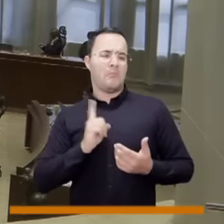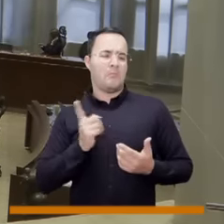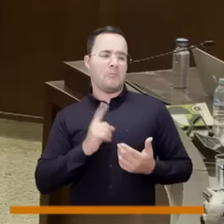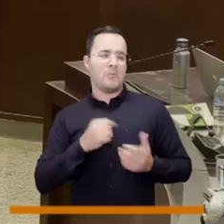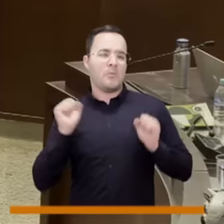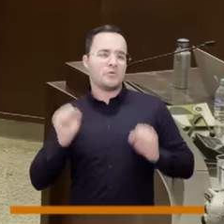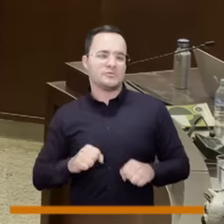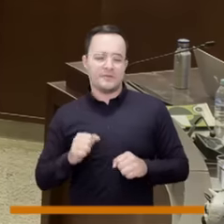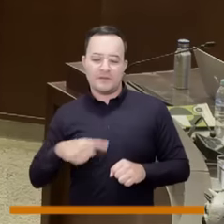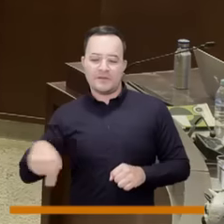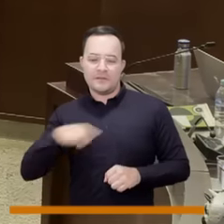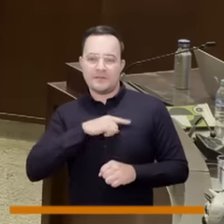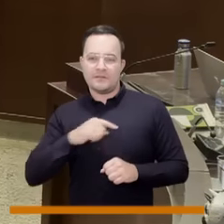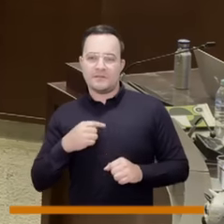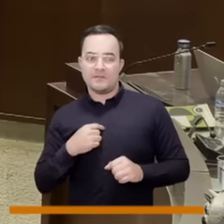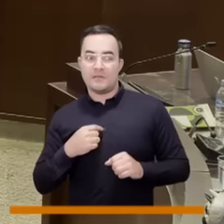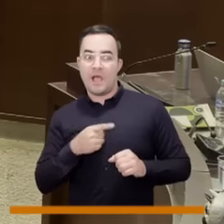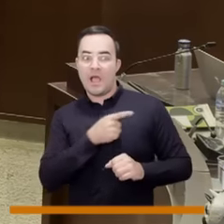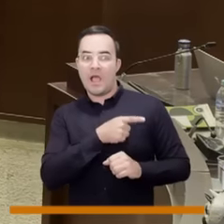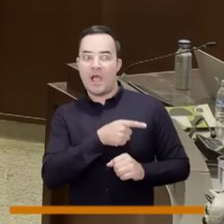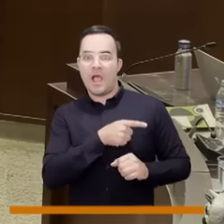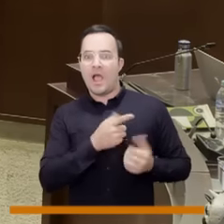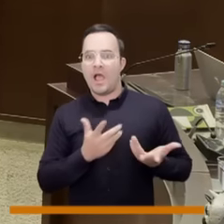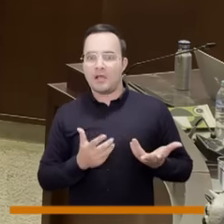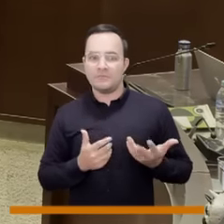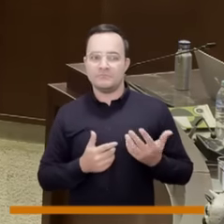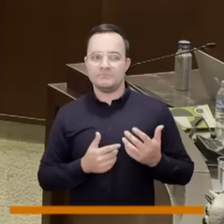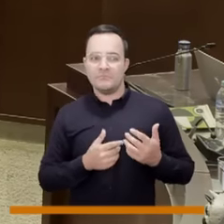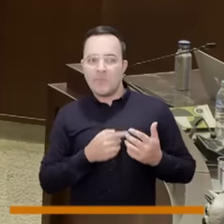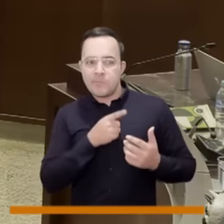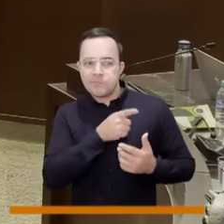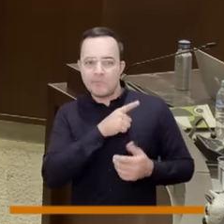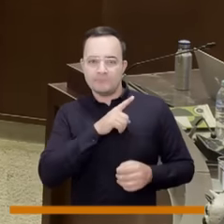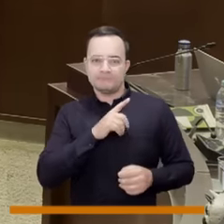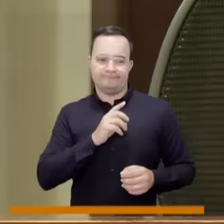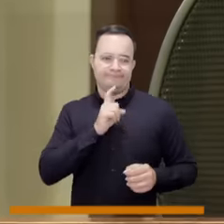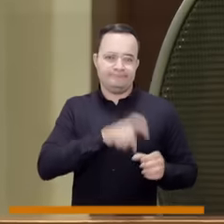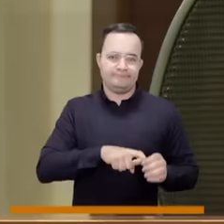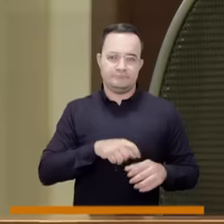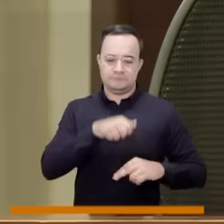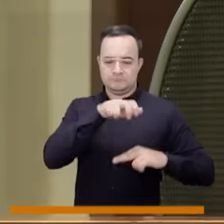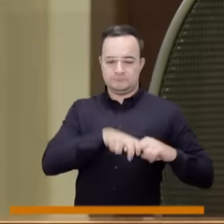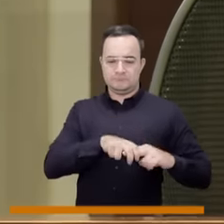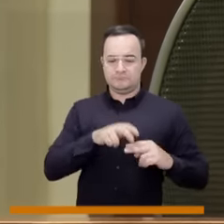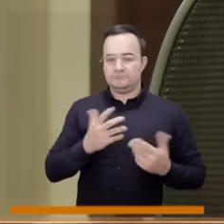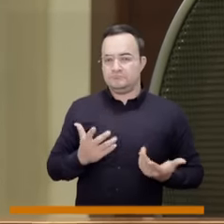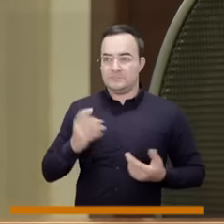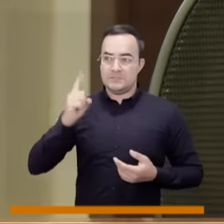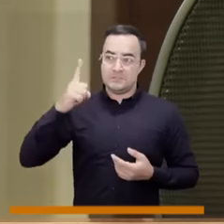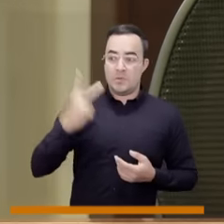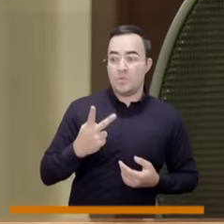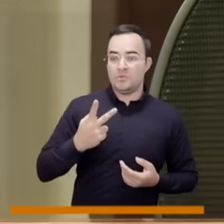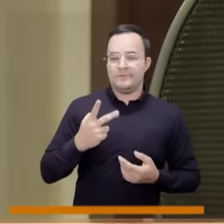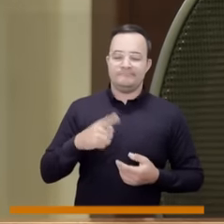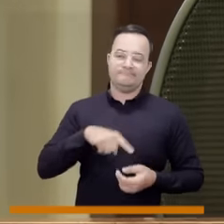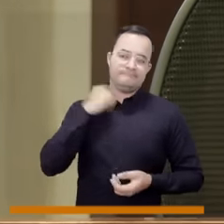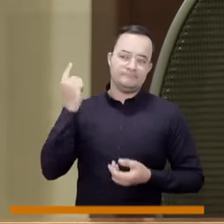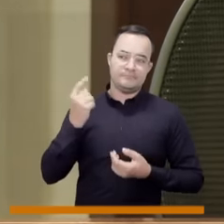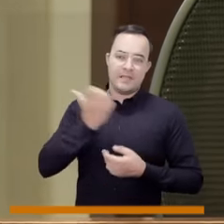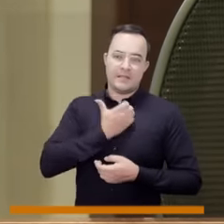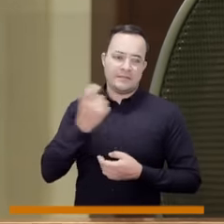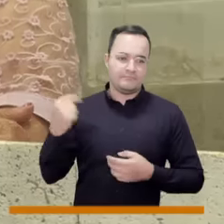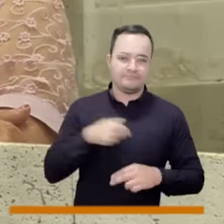21, sino que lo más probable es que compitamos por 20. Ahí es donde se vuelve mucho más atractivo llegarle a la comunidad con